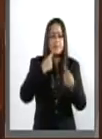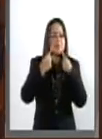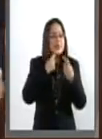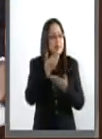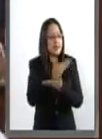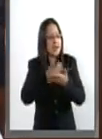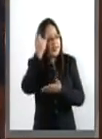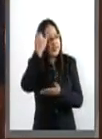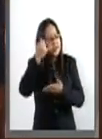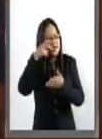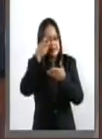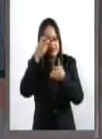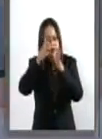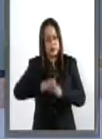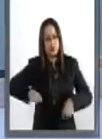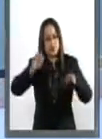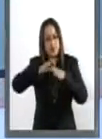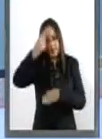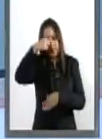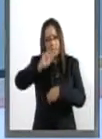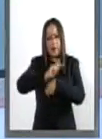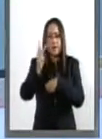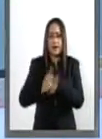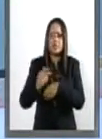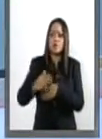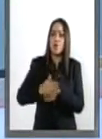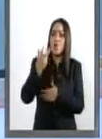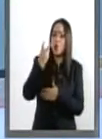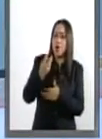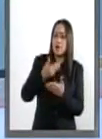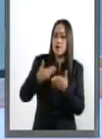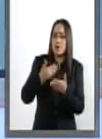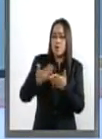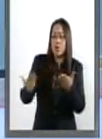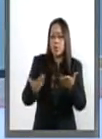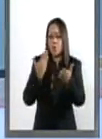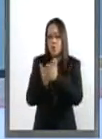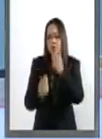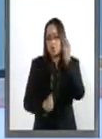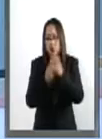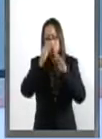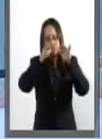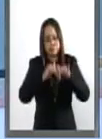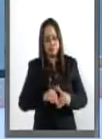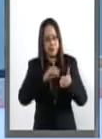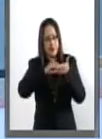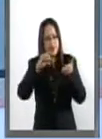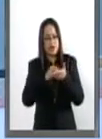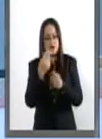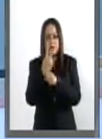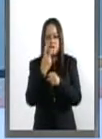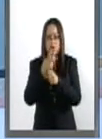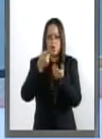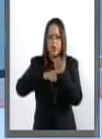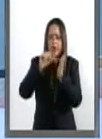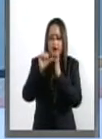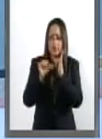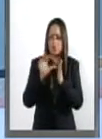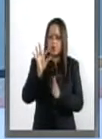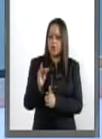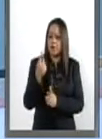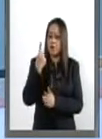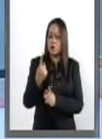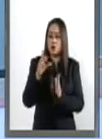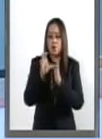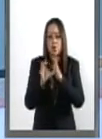necesario en nuestro país. Por ello, se propone una nueva redacción en la fracción segunda del artículo 41 de la